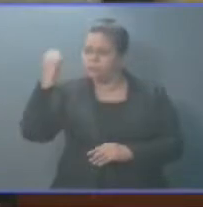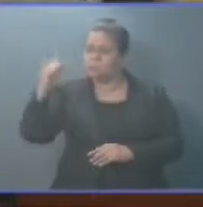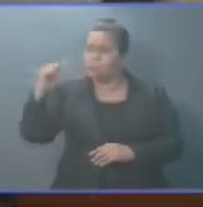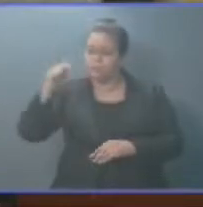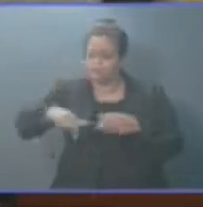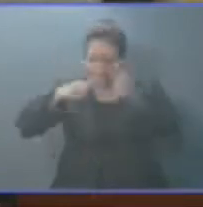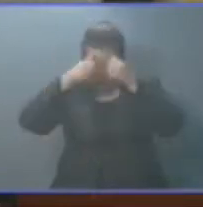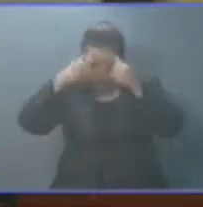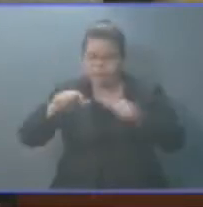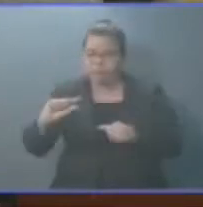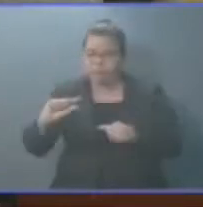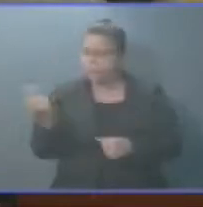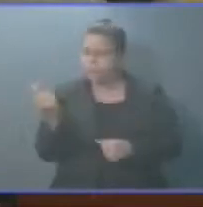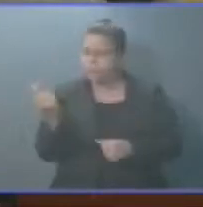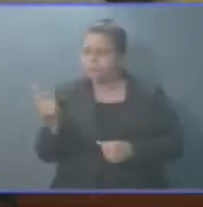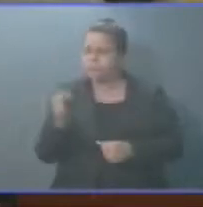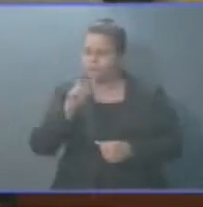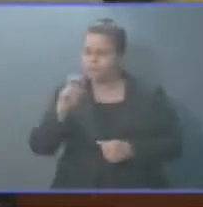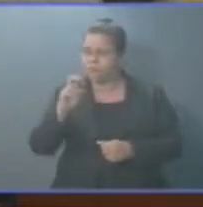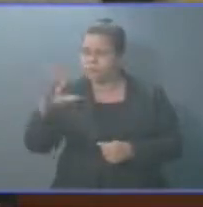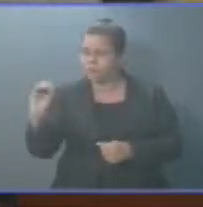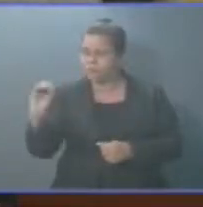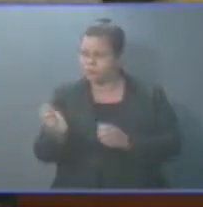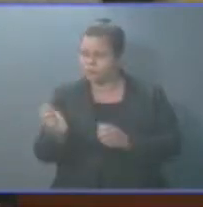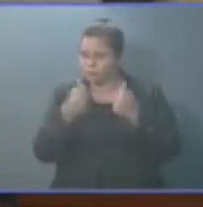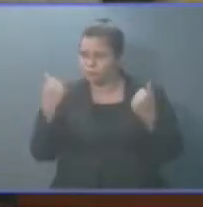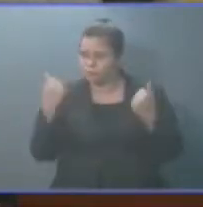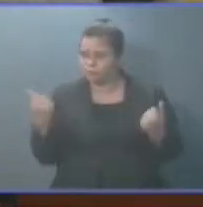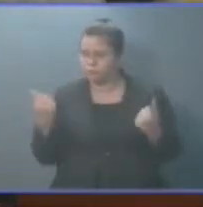aprobación de este préstamo de los 250 millones.